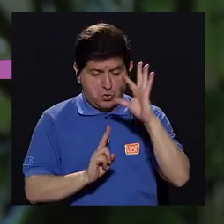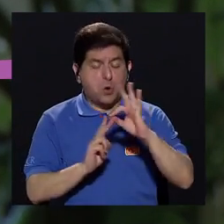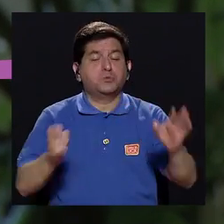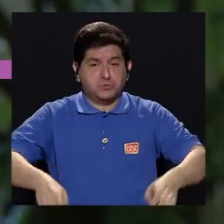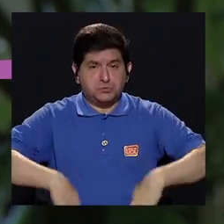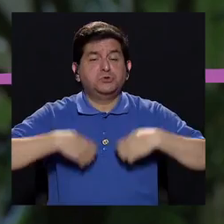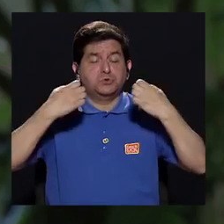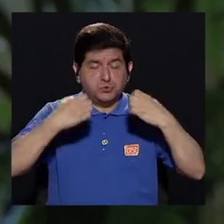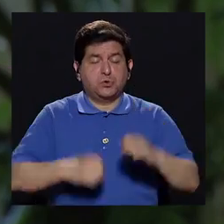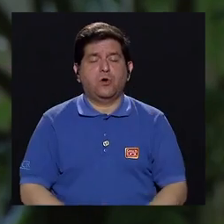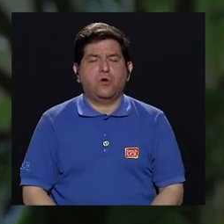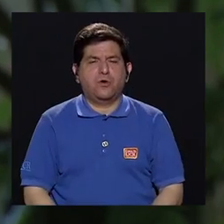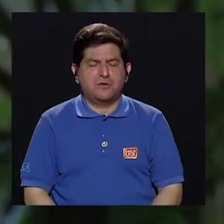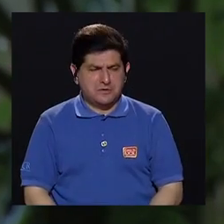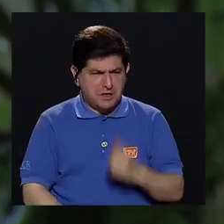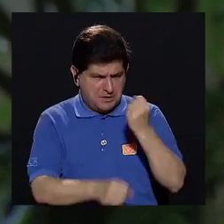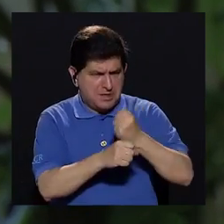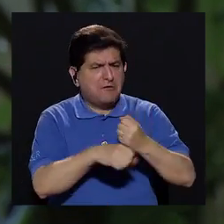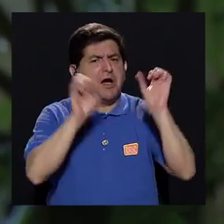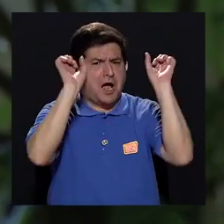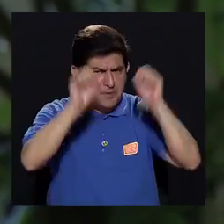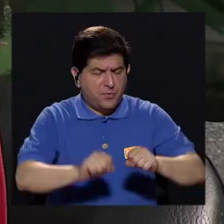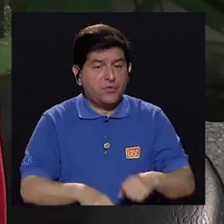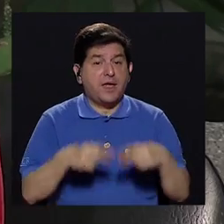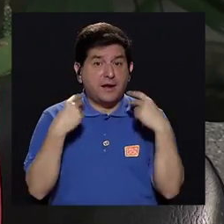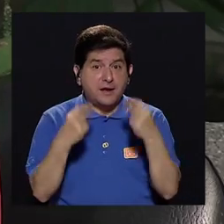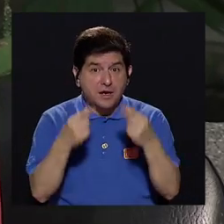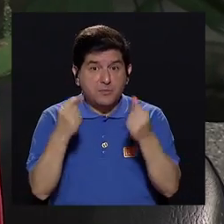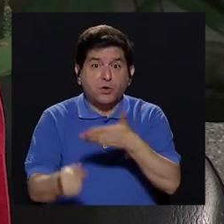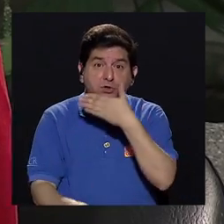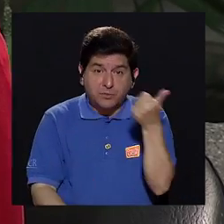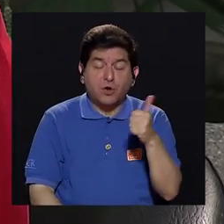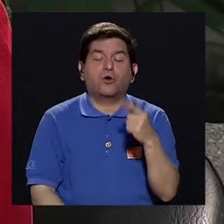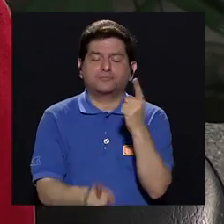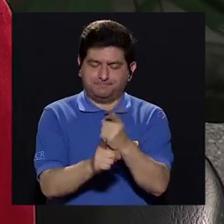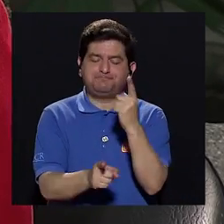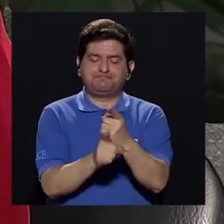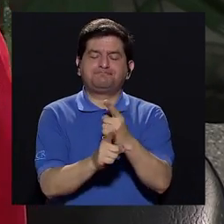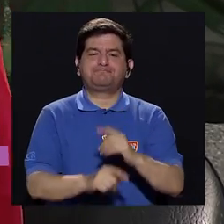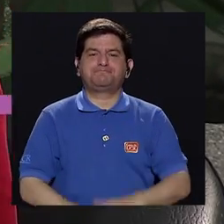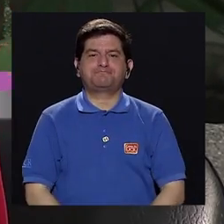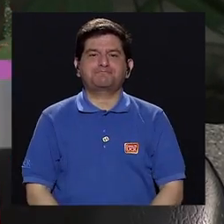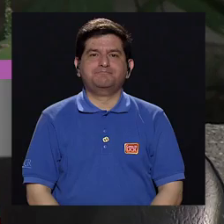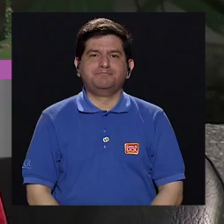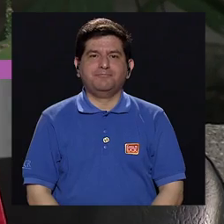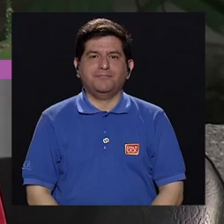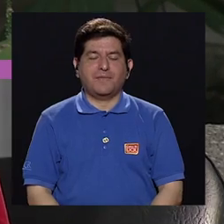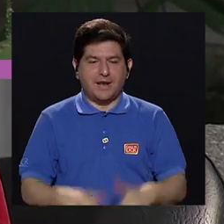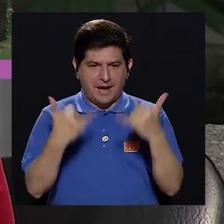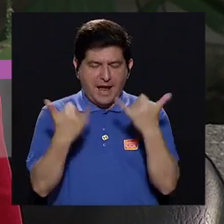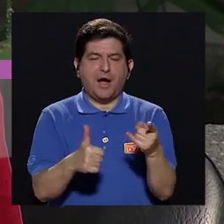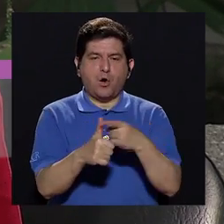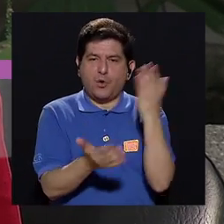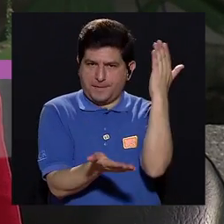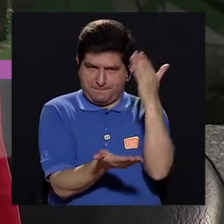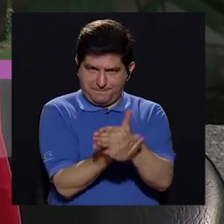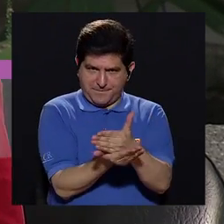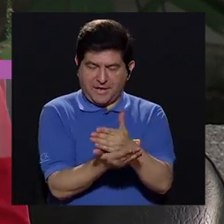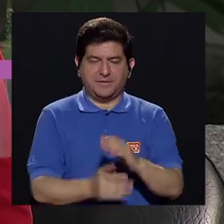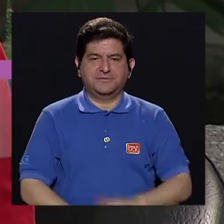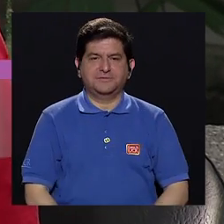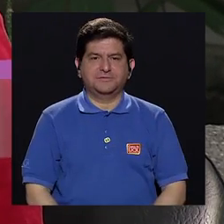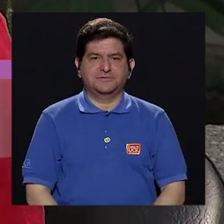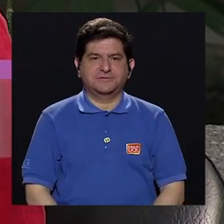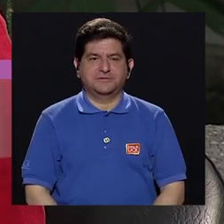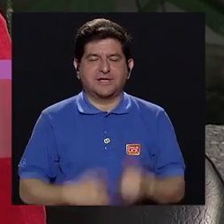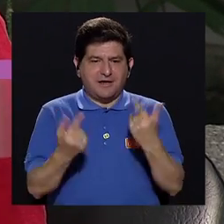una opción, que hay cómo trabajarlo y cómo. Y que entre más rápido, mejor. Exactamente. Karen, es necesario hacer una primera pausa.